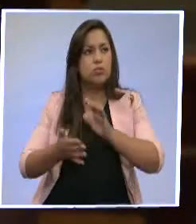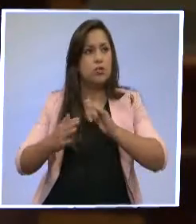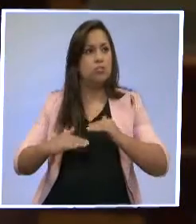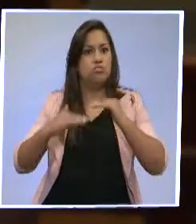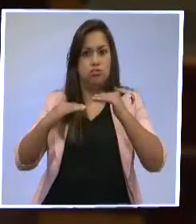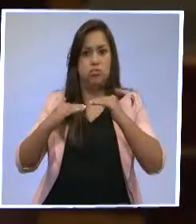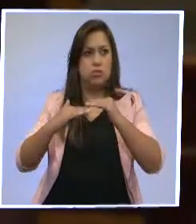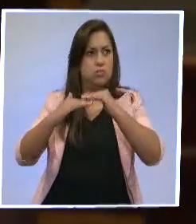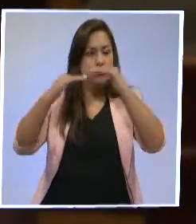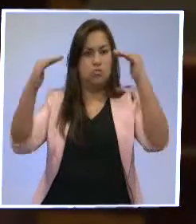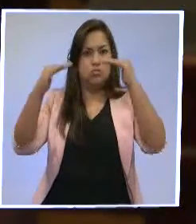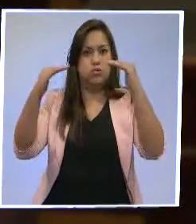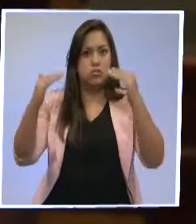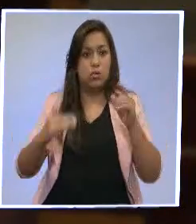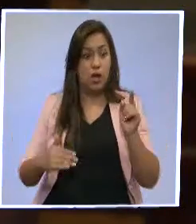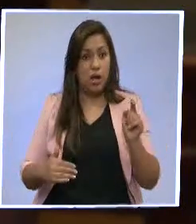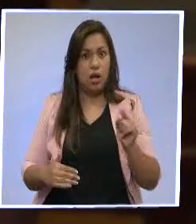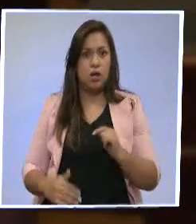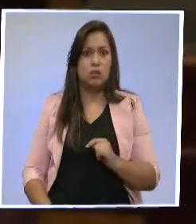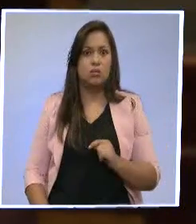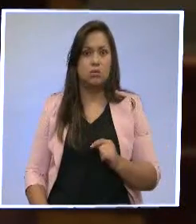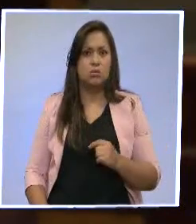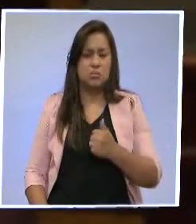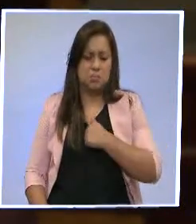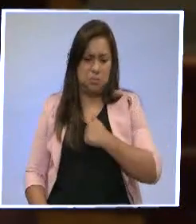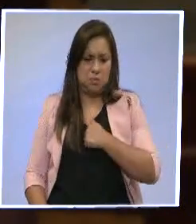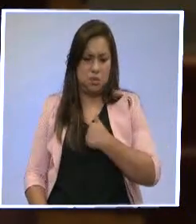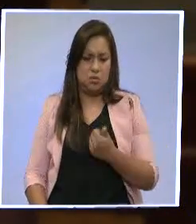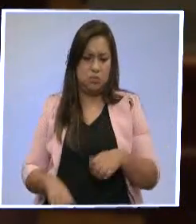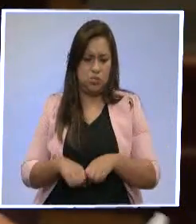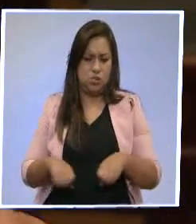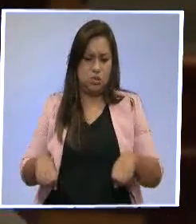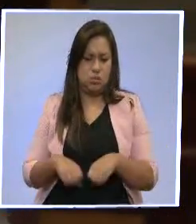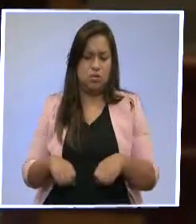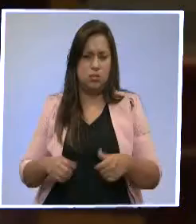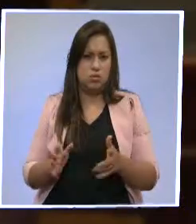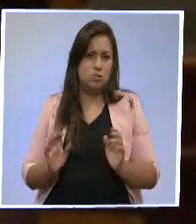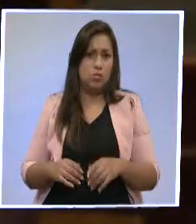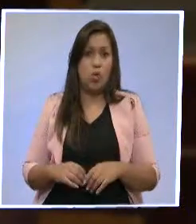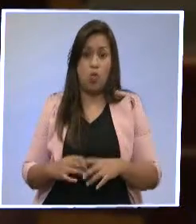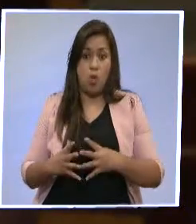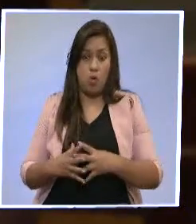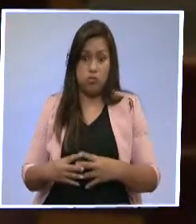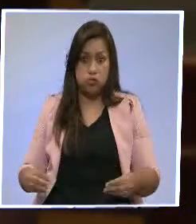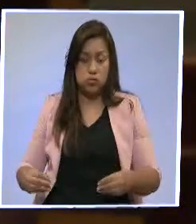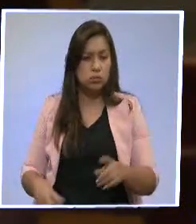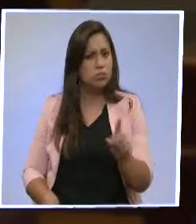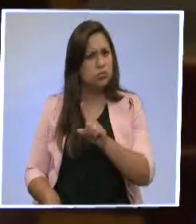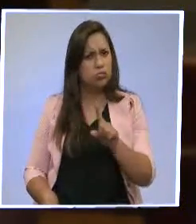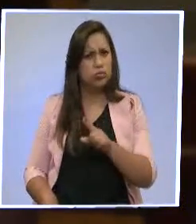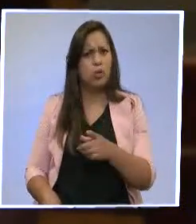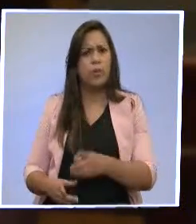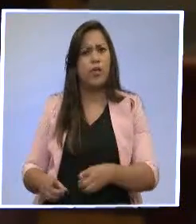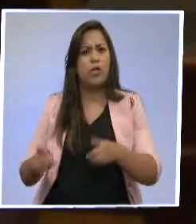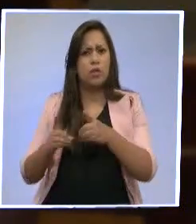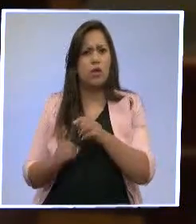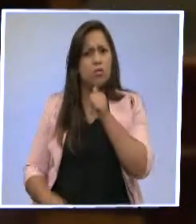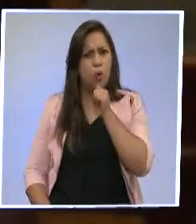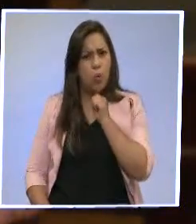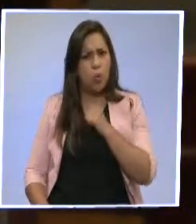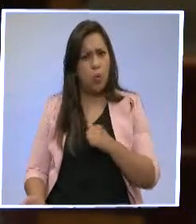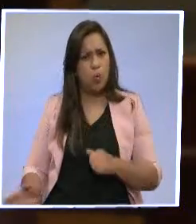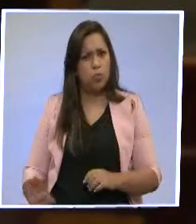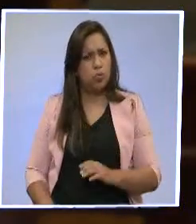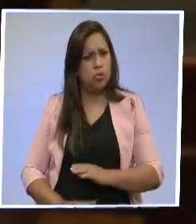Eso es lo que nos sirve. El título nos sirve a nosotros. Y eso no es que se elimina. Si es que consta como dato oculto. a estar como dato oculto. Que